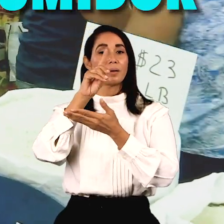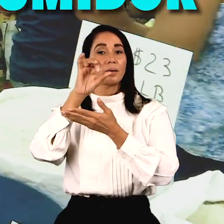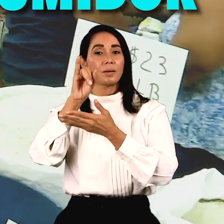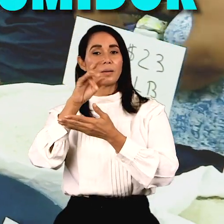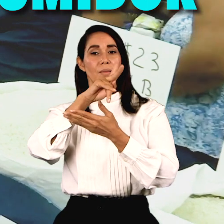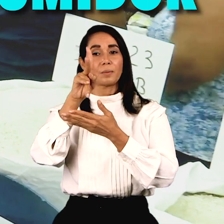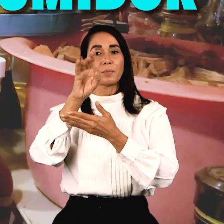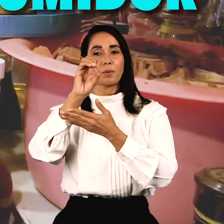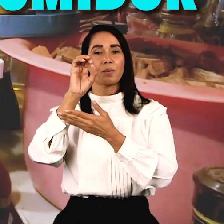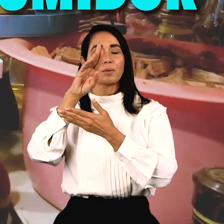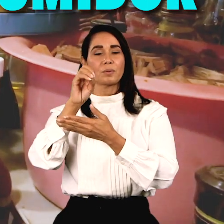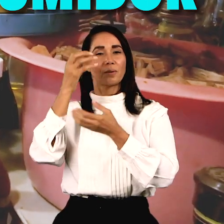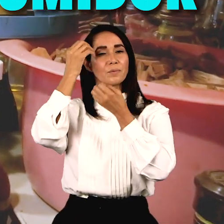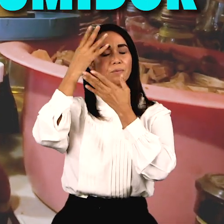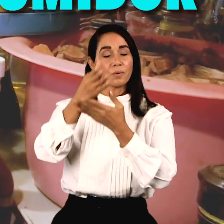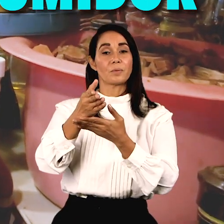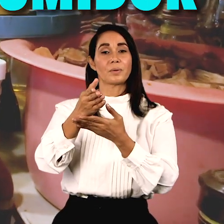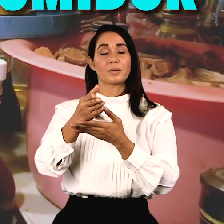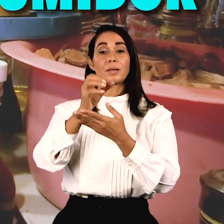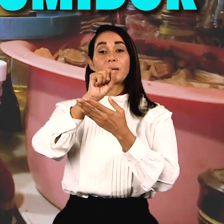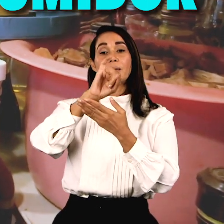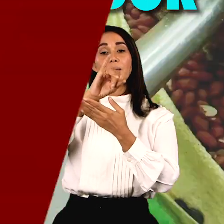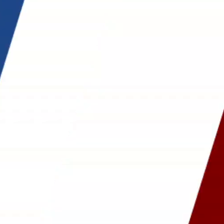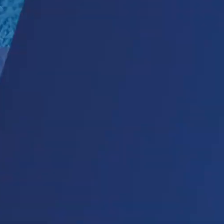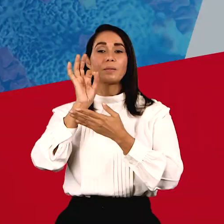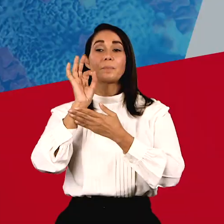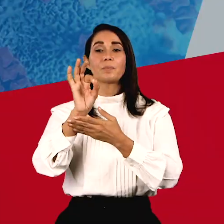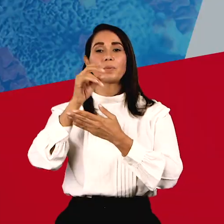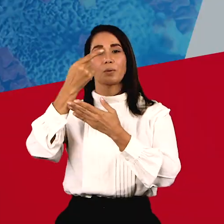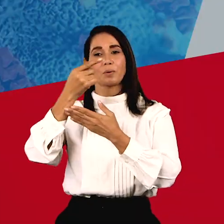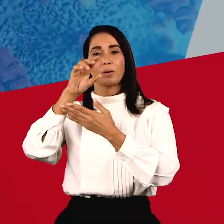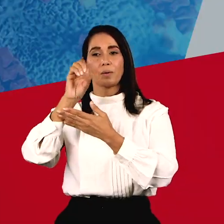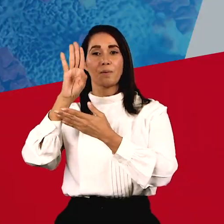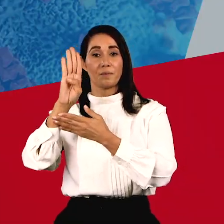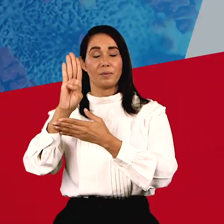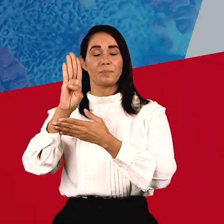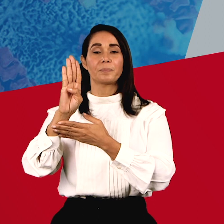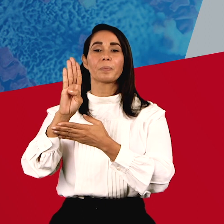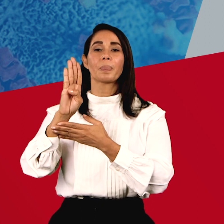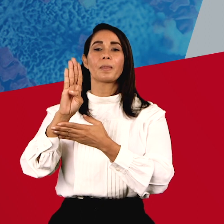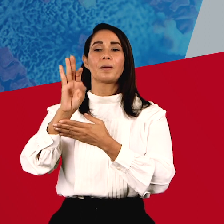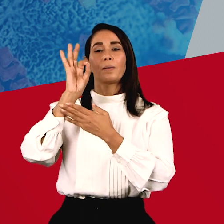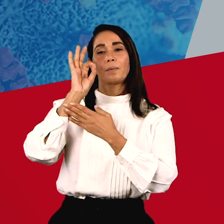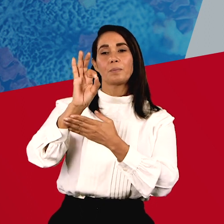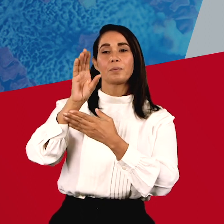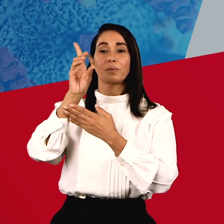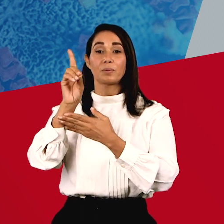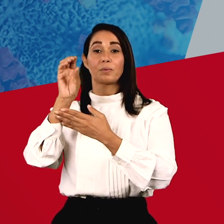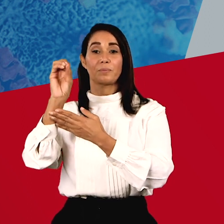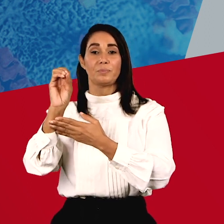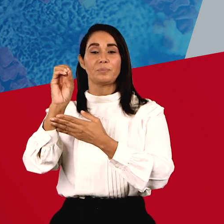Información de Precios CIDIP de ProConsumidor. Infórmate en cidip.gov